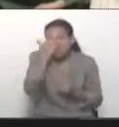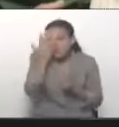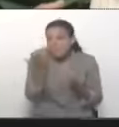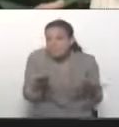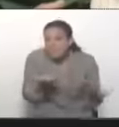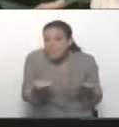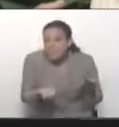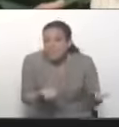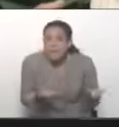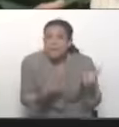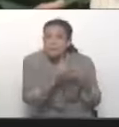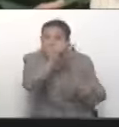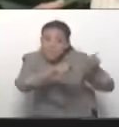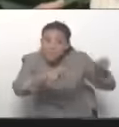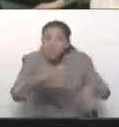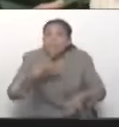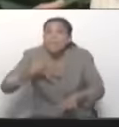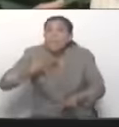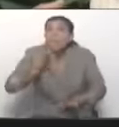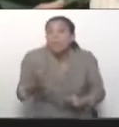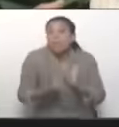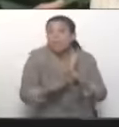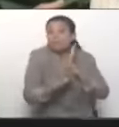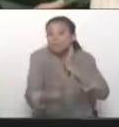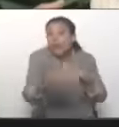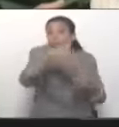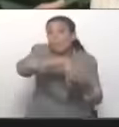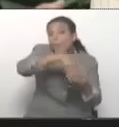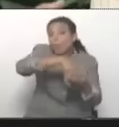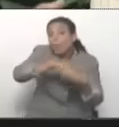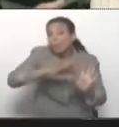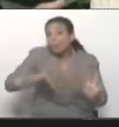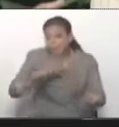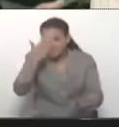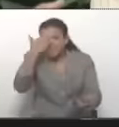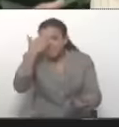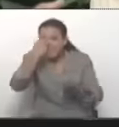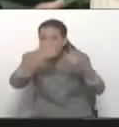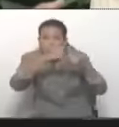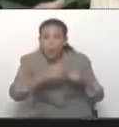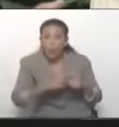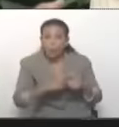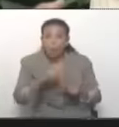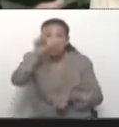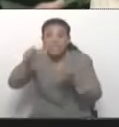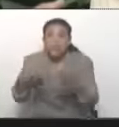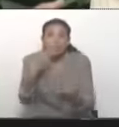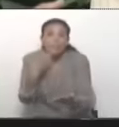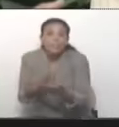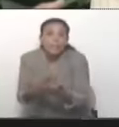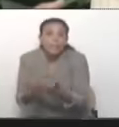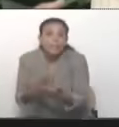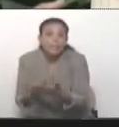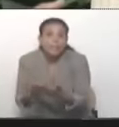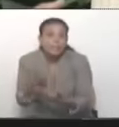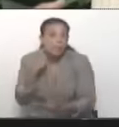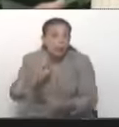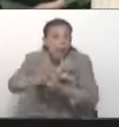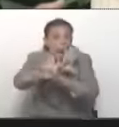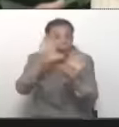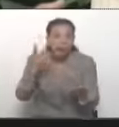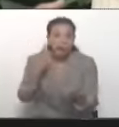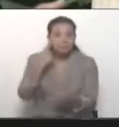qué cantidad de personas podían movilizar. Y como ellos no querían en verdad que se supiera